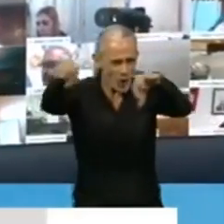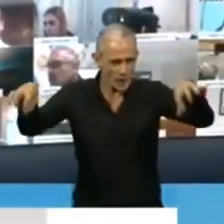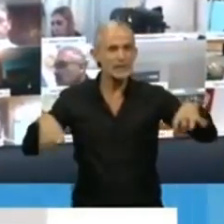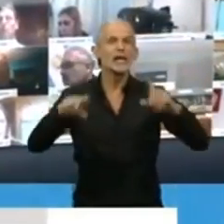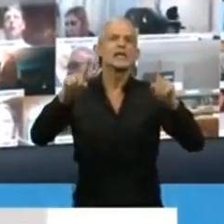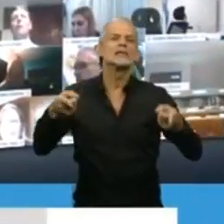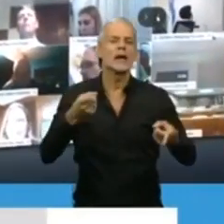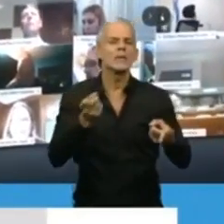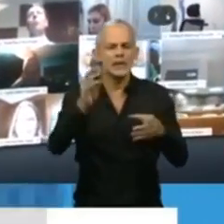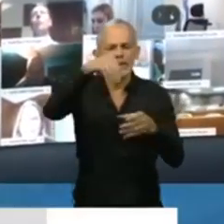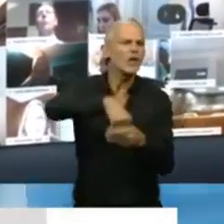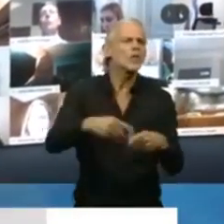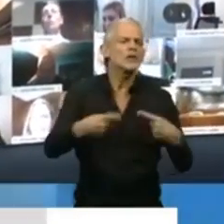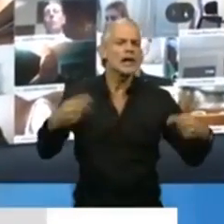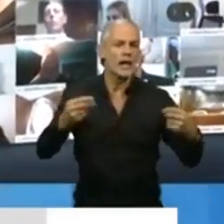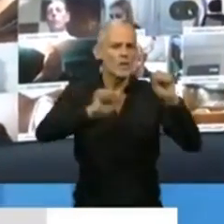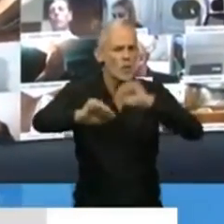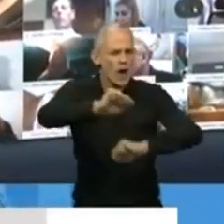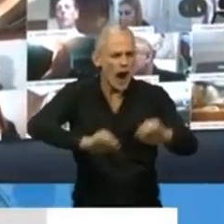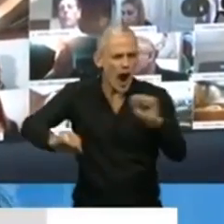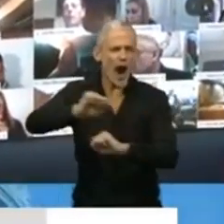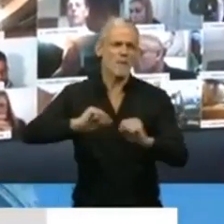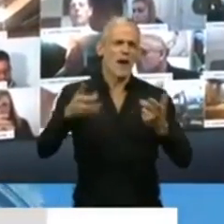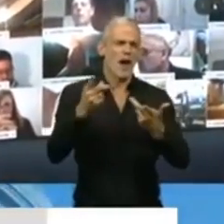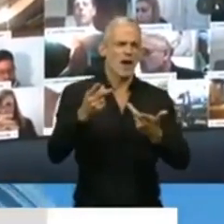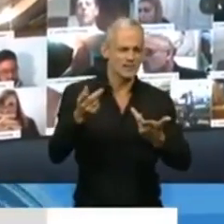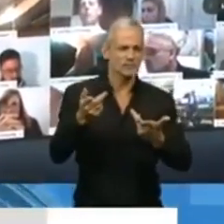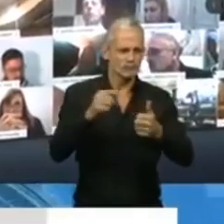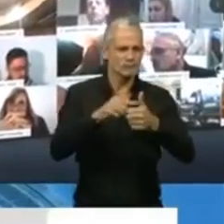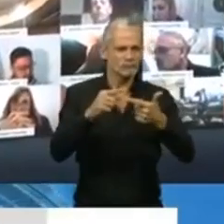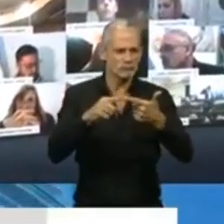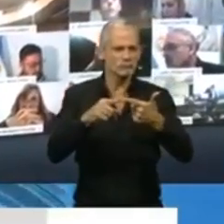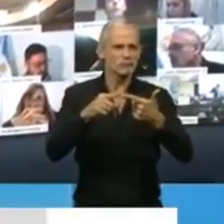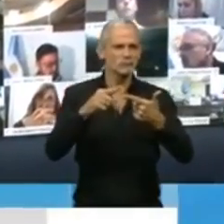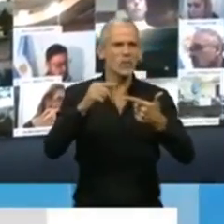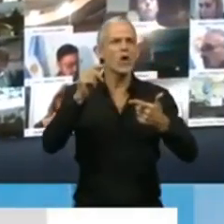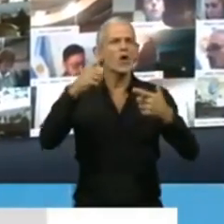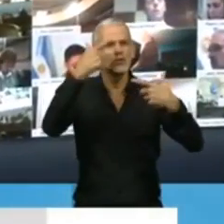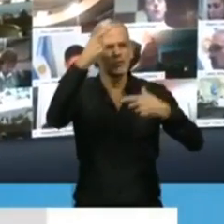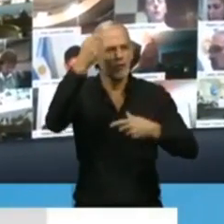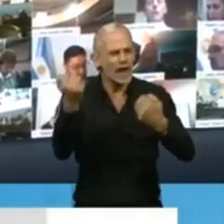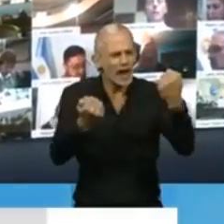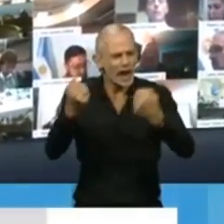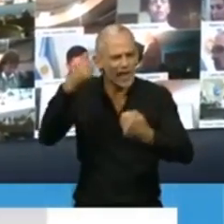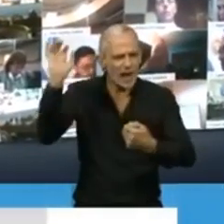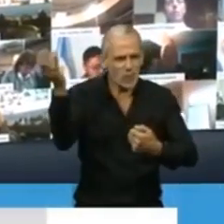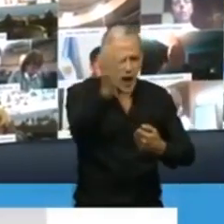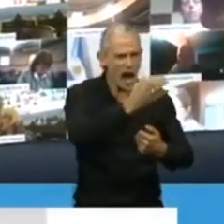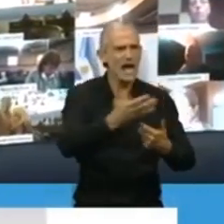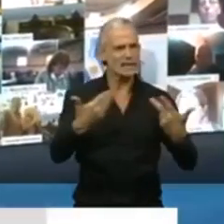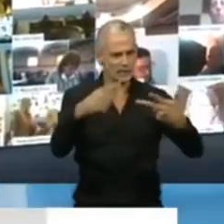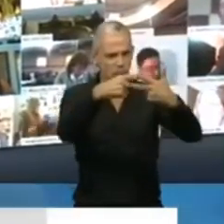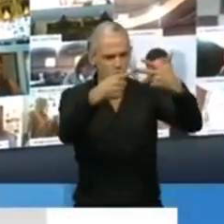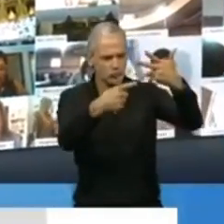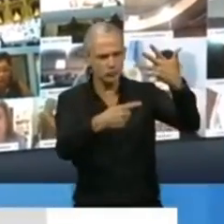también de las mucamas, los cojeres de ambulancia. Y esto nos lleva un